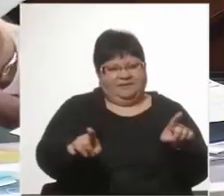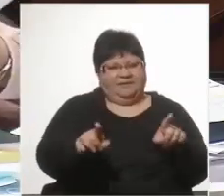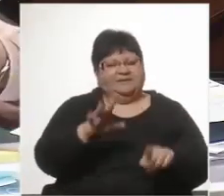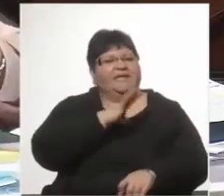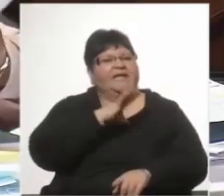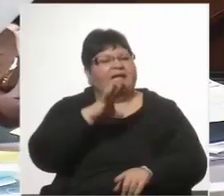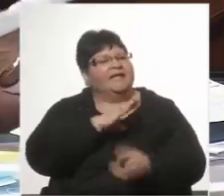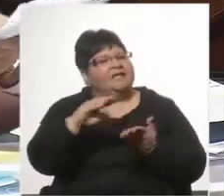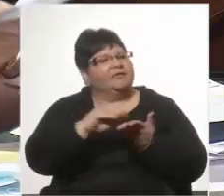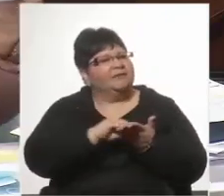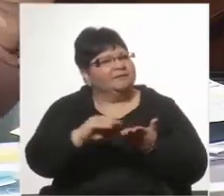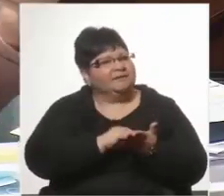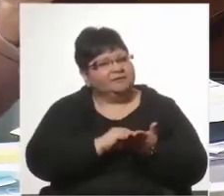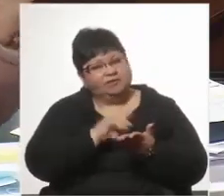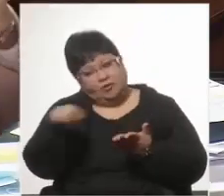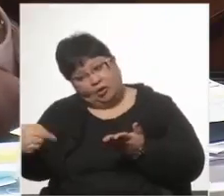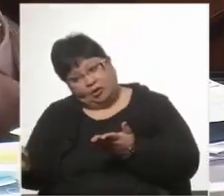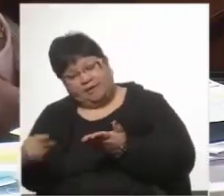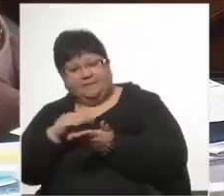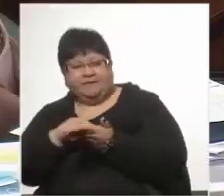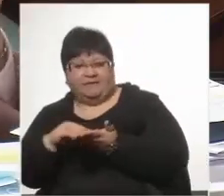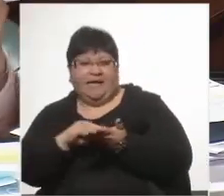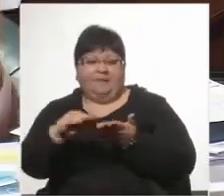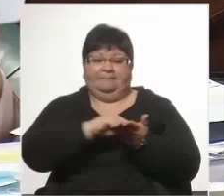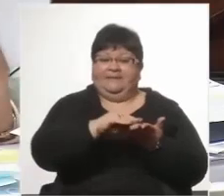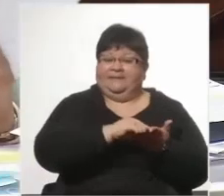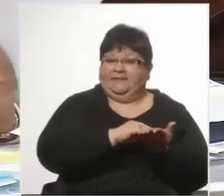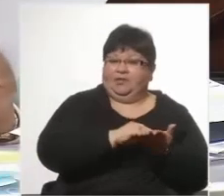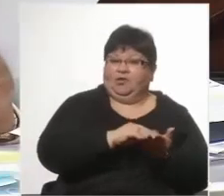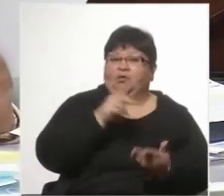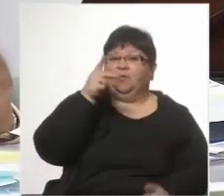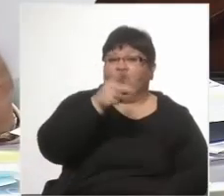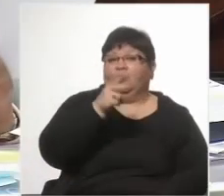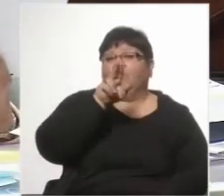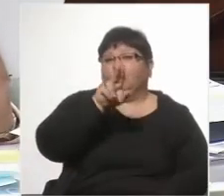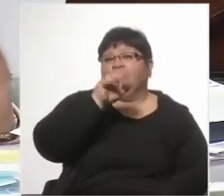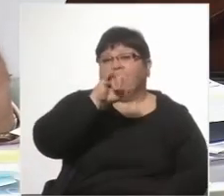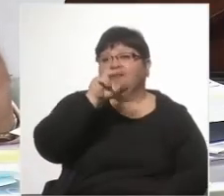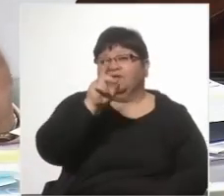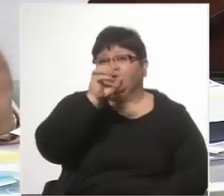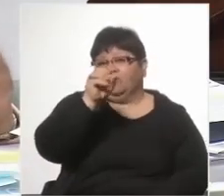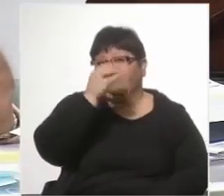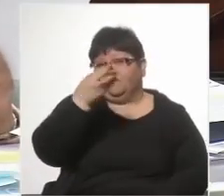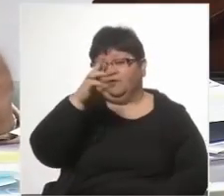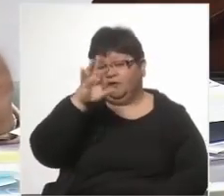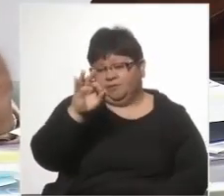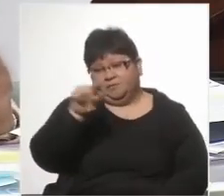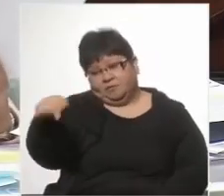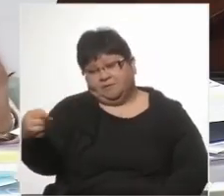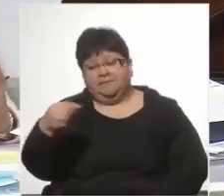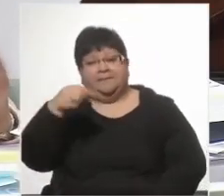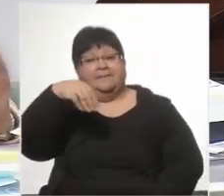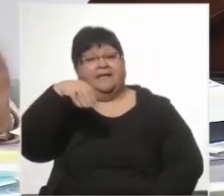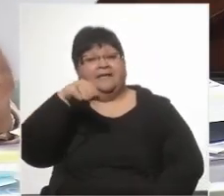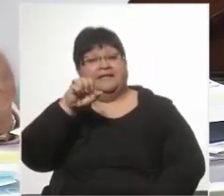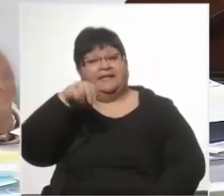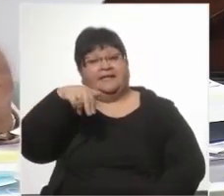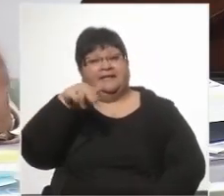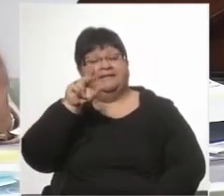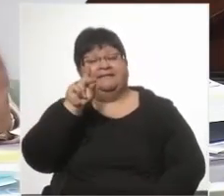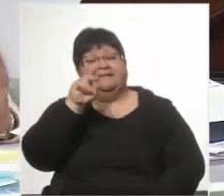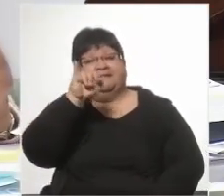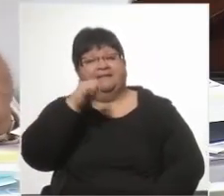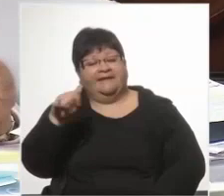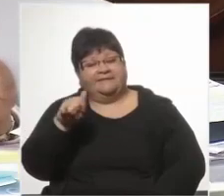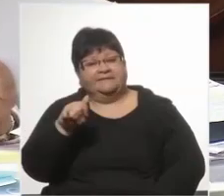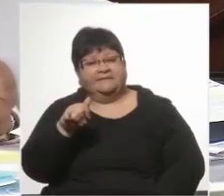una administración y otra, y me refiero a la administración Fernández Huidobro con la administración Menéndez, de la realización de los